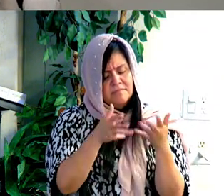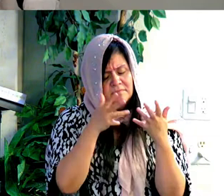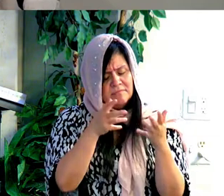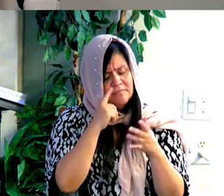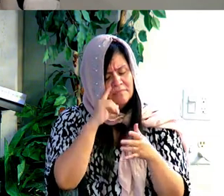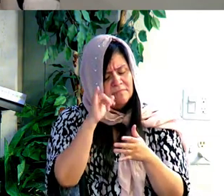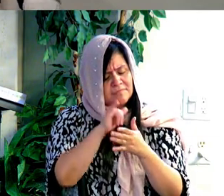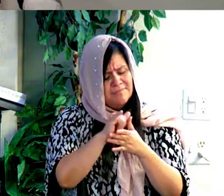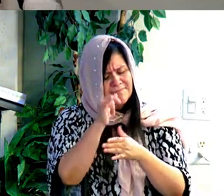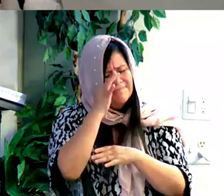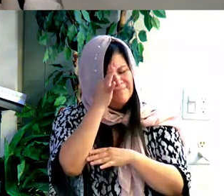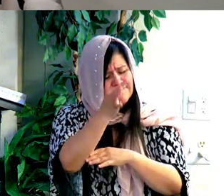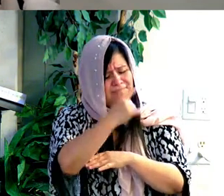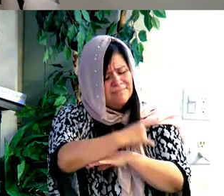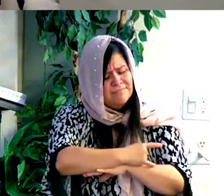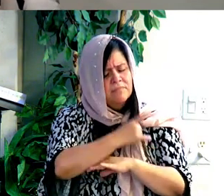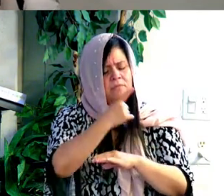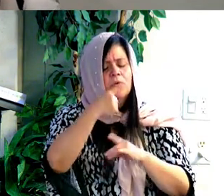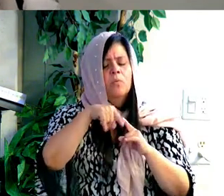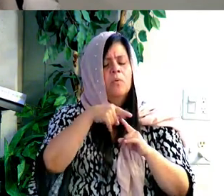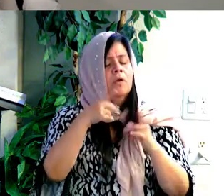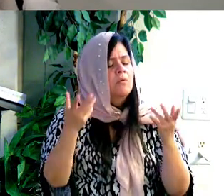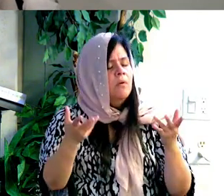Esperamos el día en que estemos juntos.